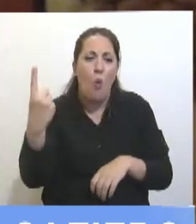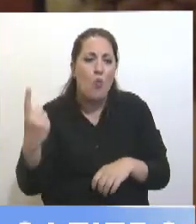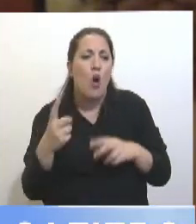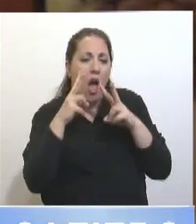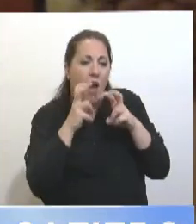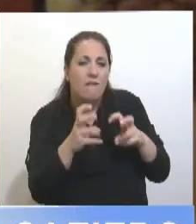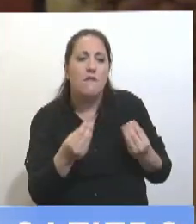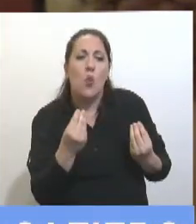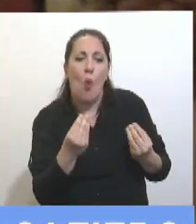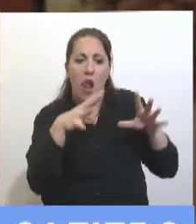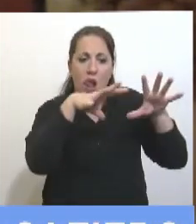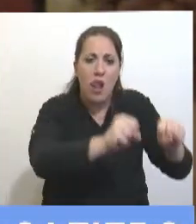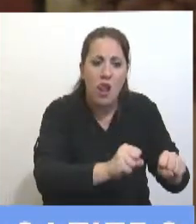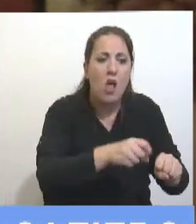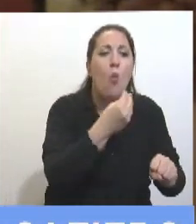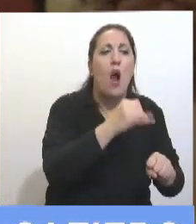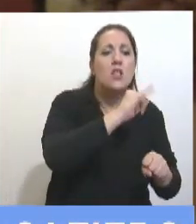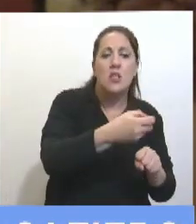expropiamos y cuál nos apropiamos.